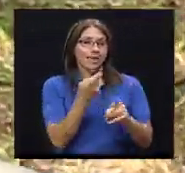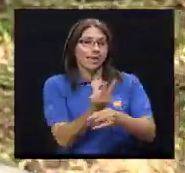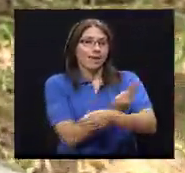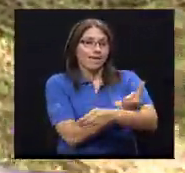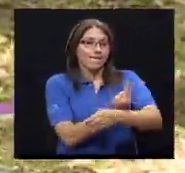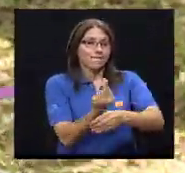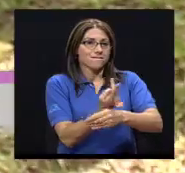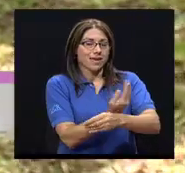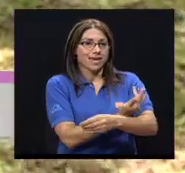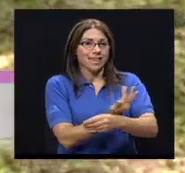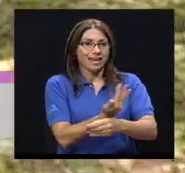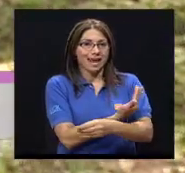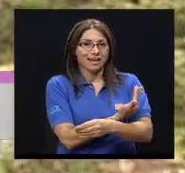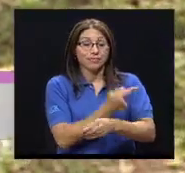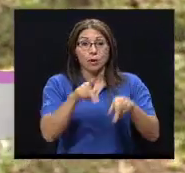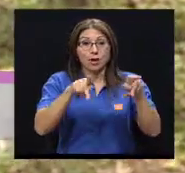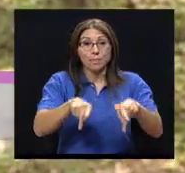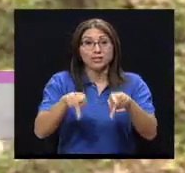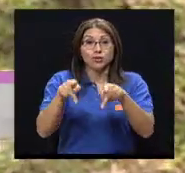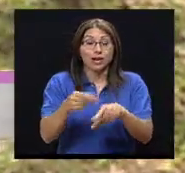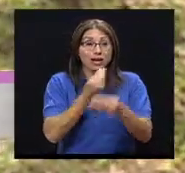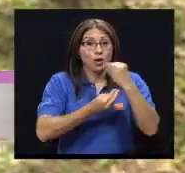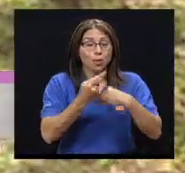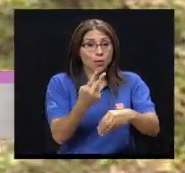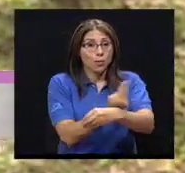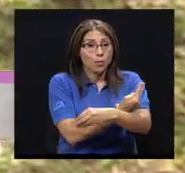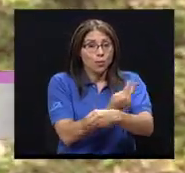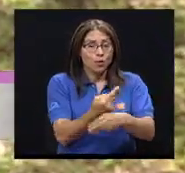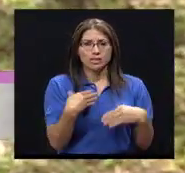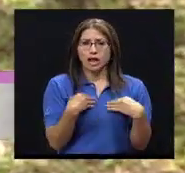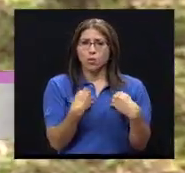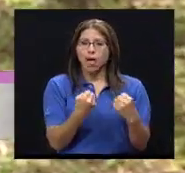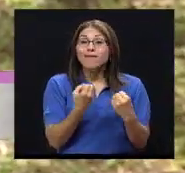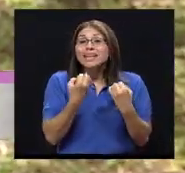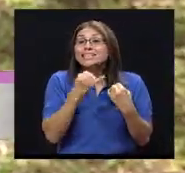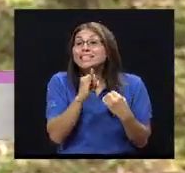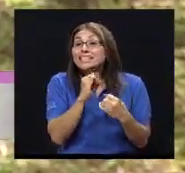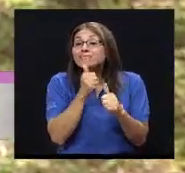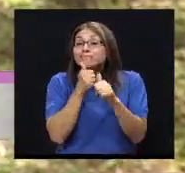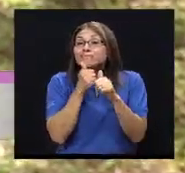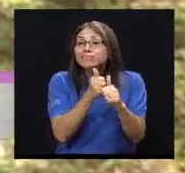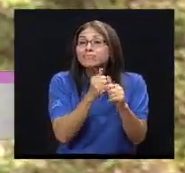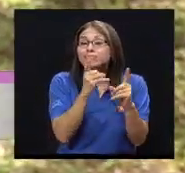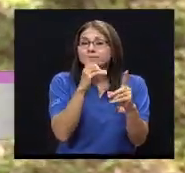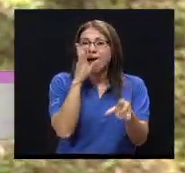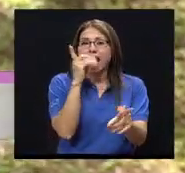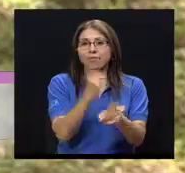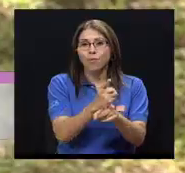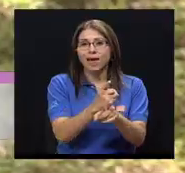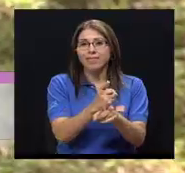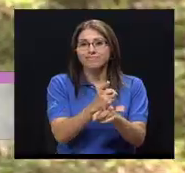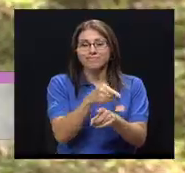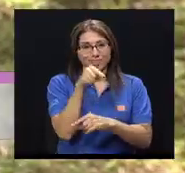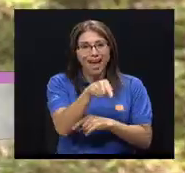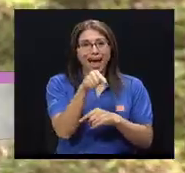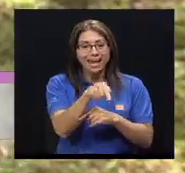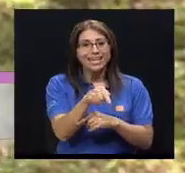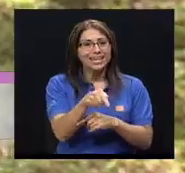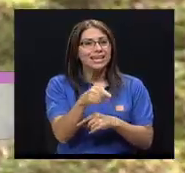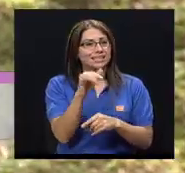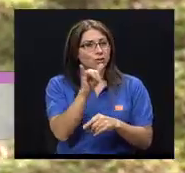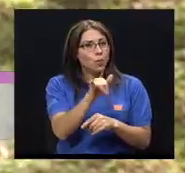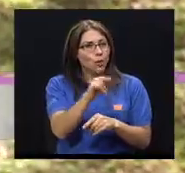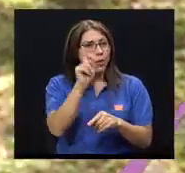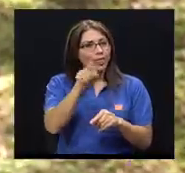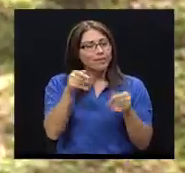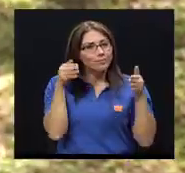estar saludable. Si sigue una alimentación nutricionalmente adecuada, que es ahí, siempre es el, por decirlo de alguna manera, el punto